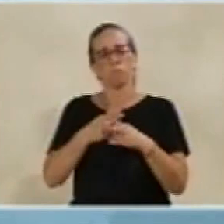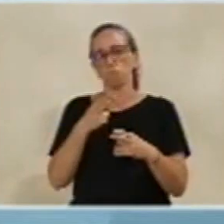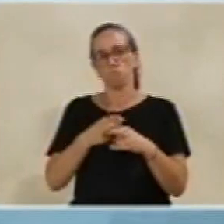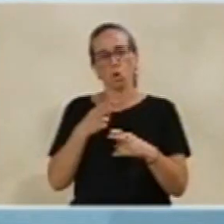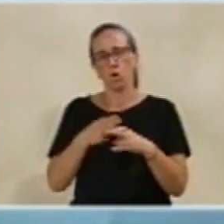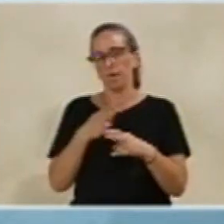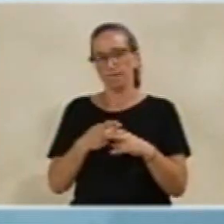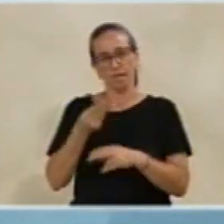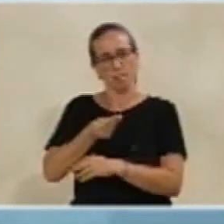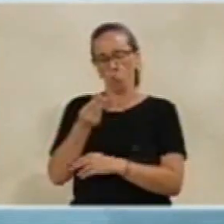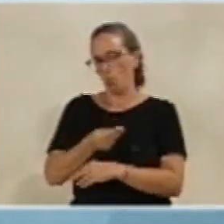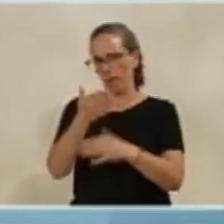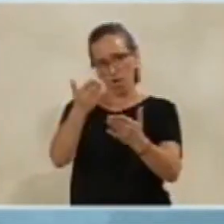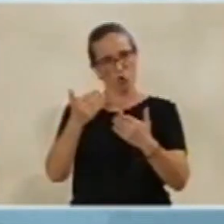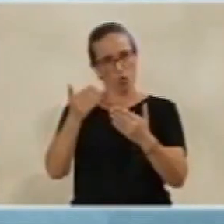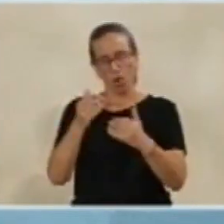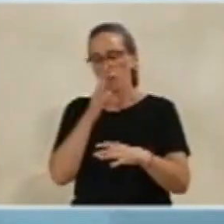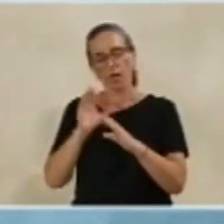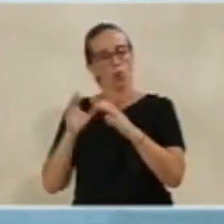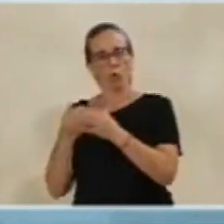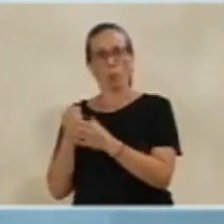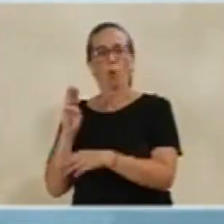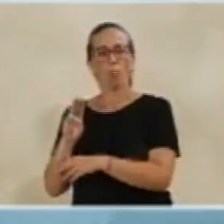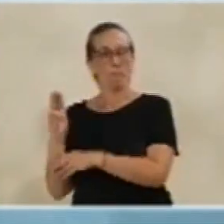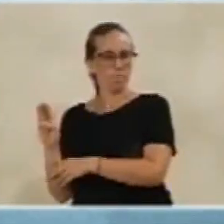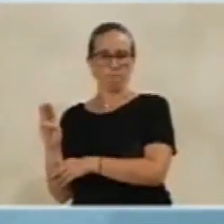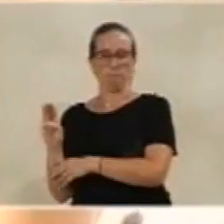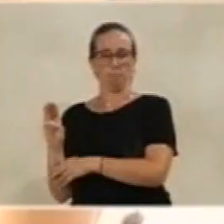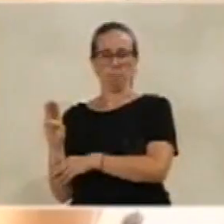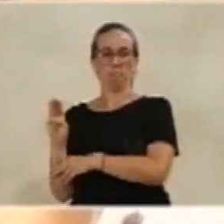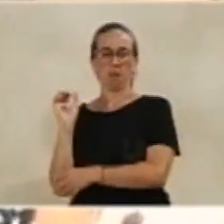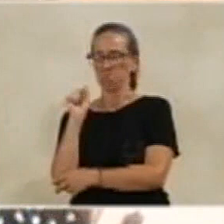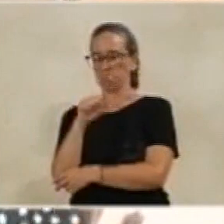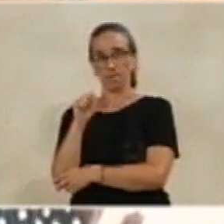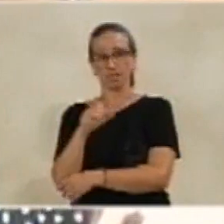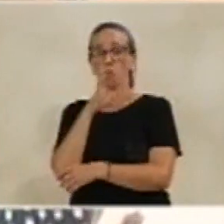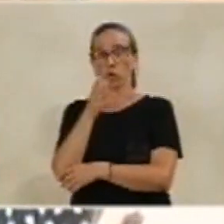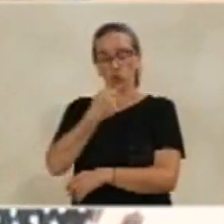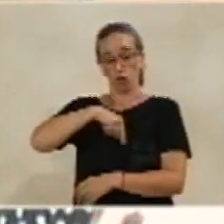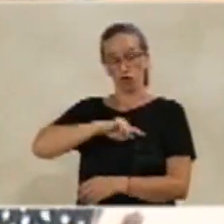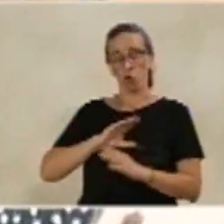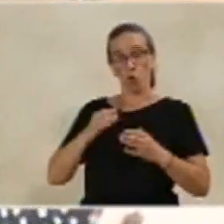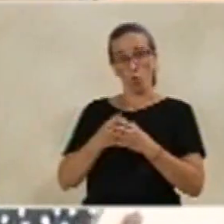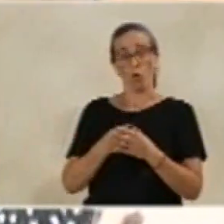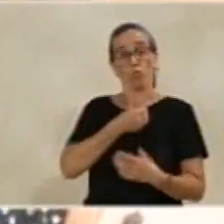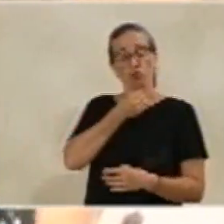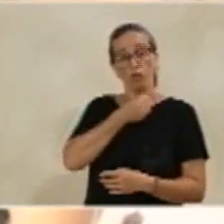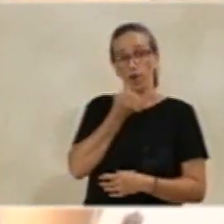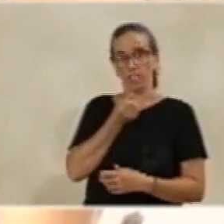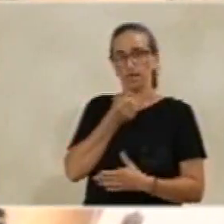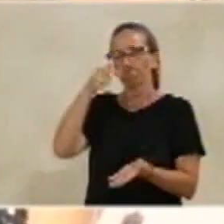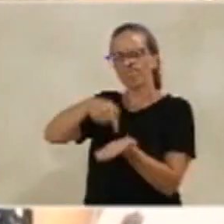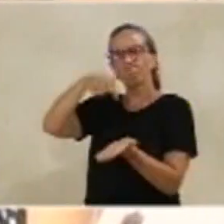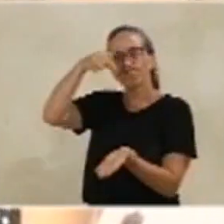por parte del Partido Popular. Y por eso desde el PSOE de Almería llevamos muchos años exigiendo que la política del PP en materia